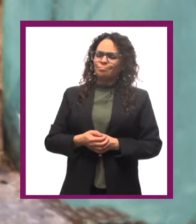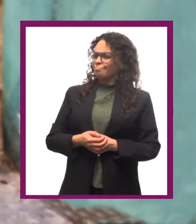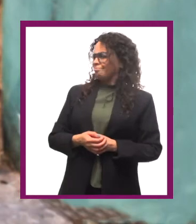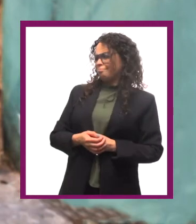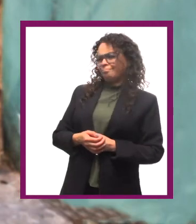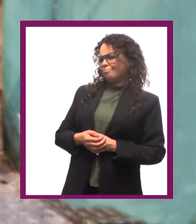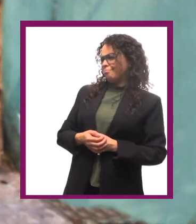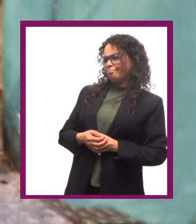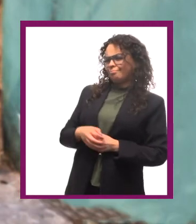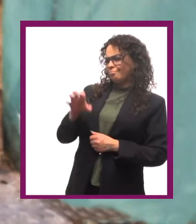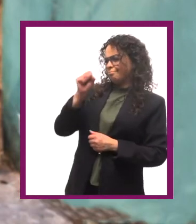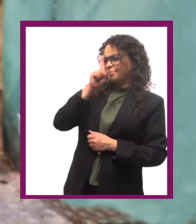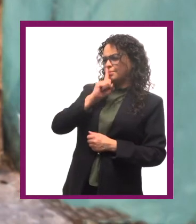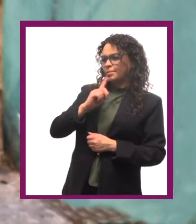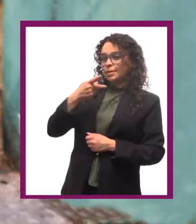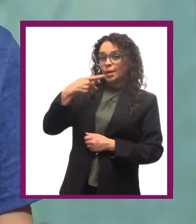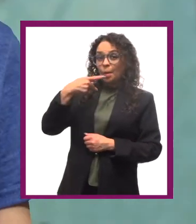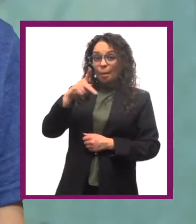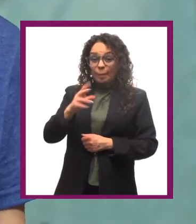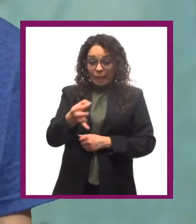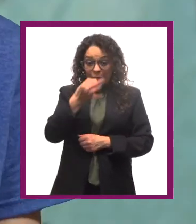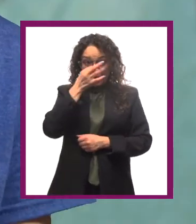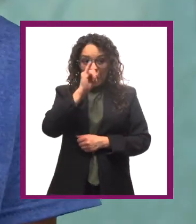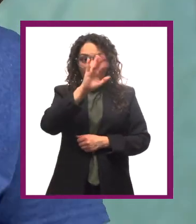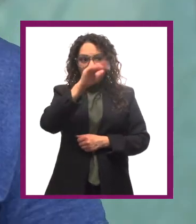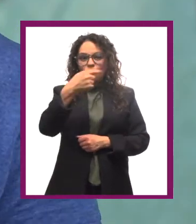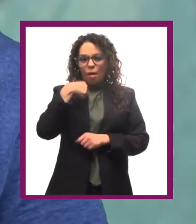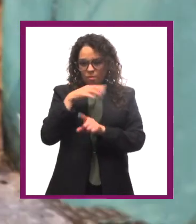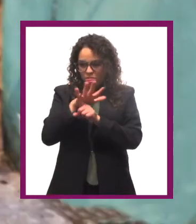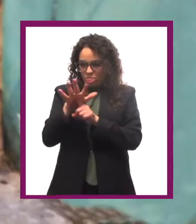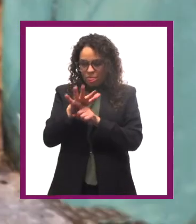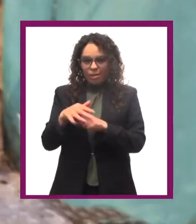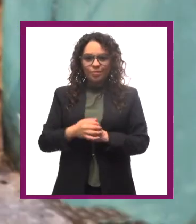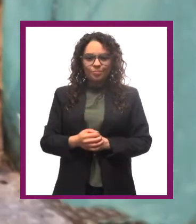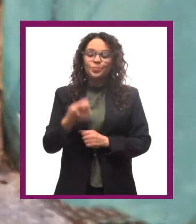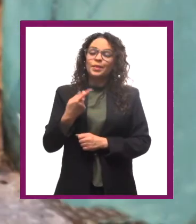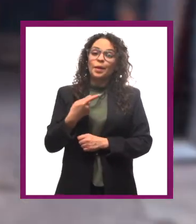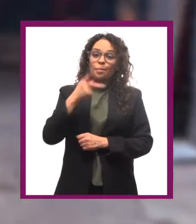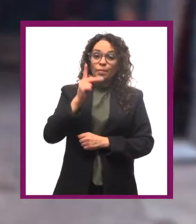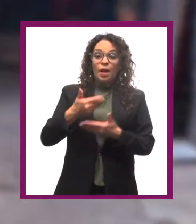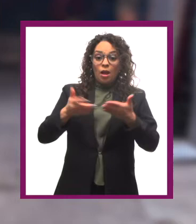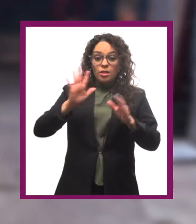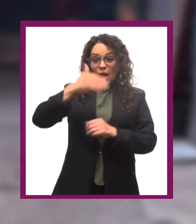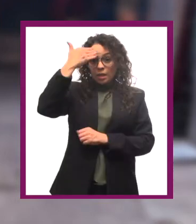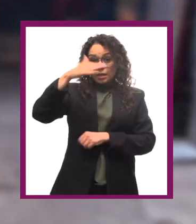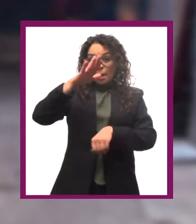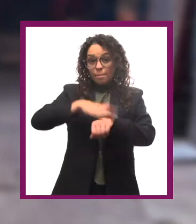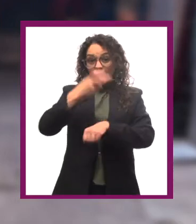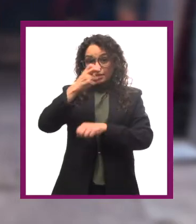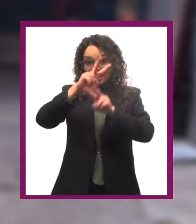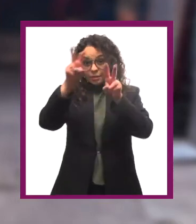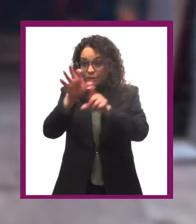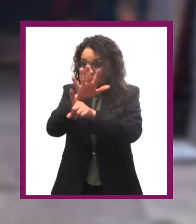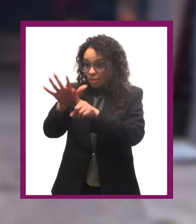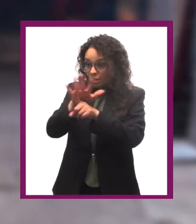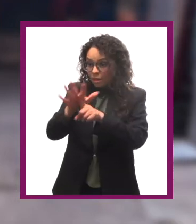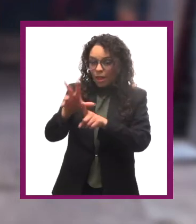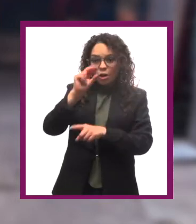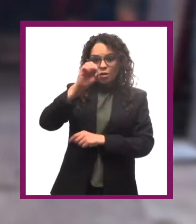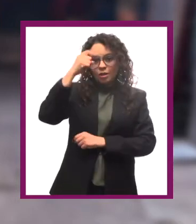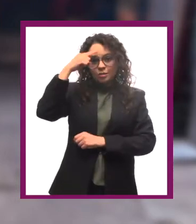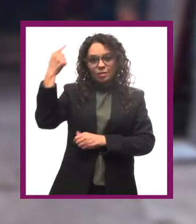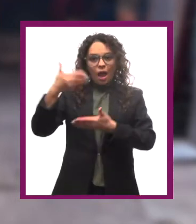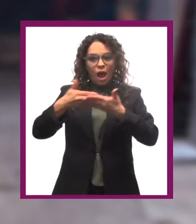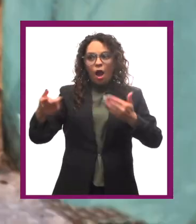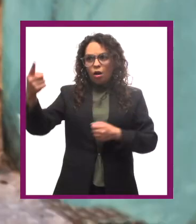amigas claro que no aunque la verdad casi me convences pero bueno ahora que ya sabemos más sobre el tema de la persuasión creo que no nos vamos